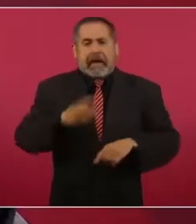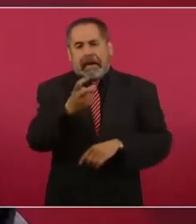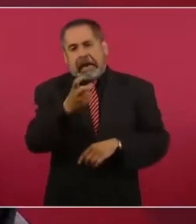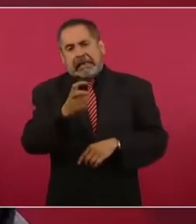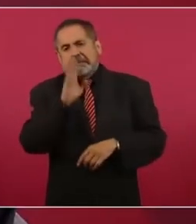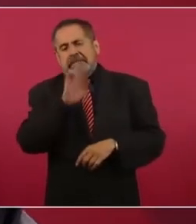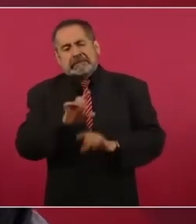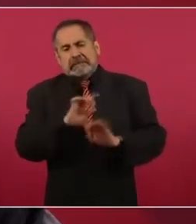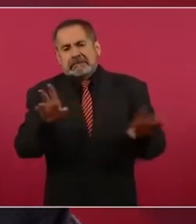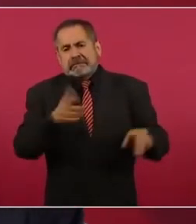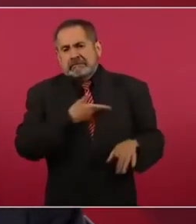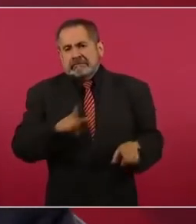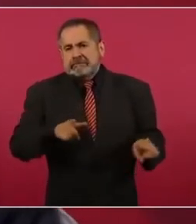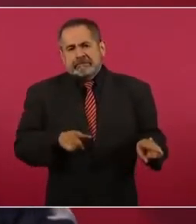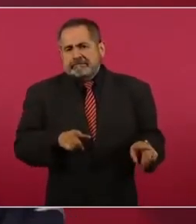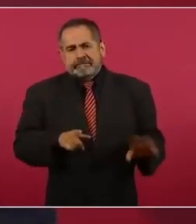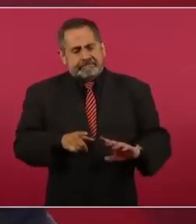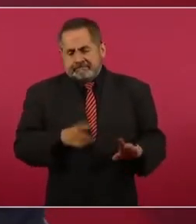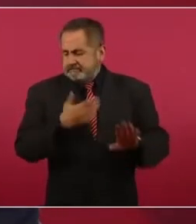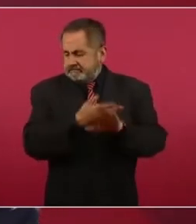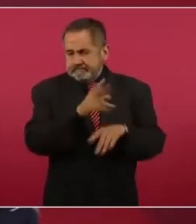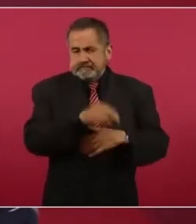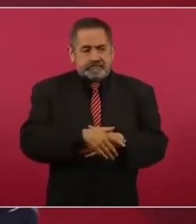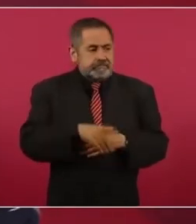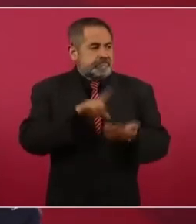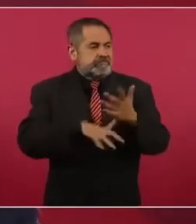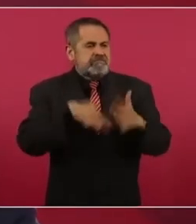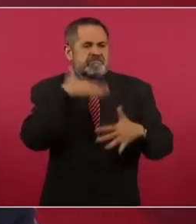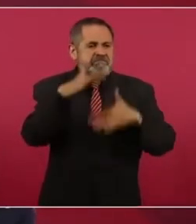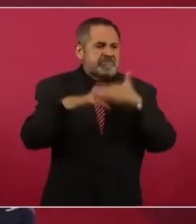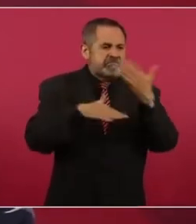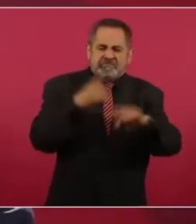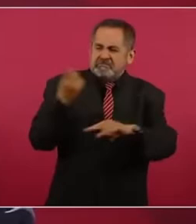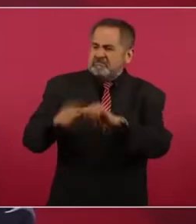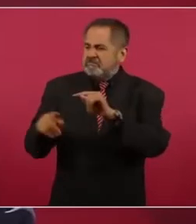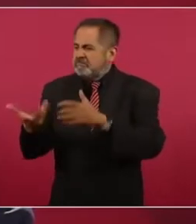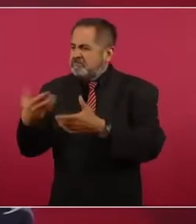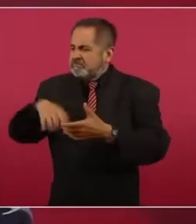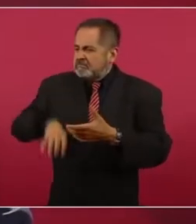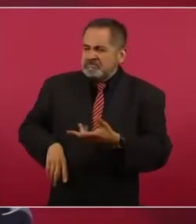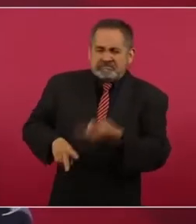Estoy en contra de la corrupción, del saqueo.